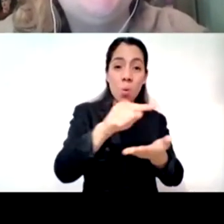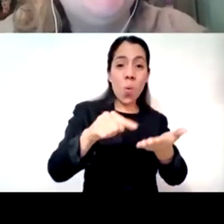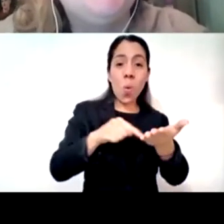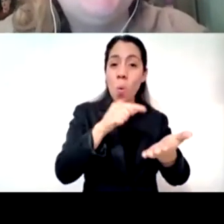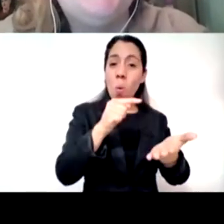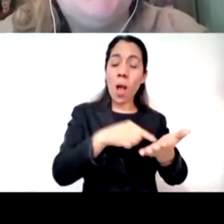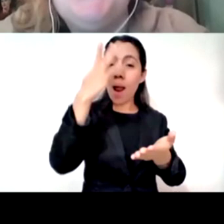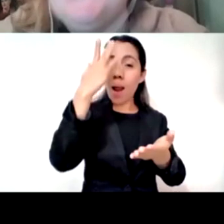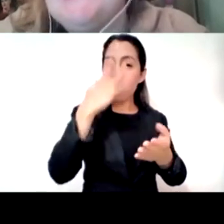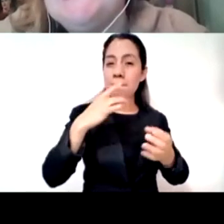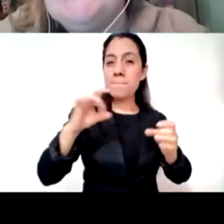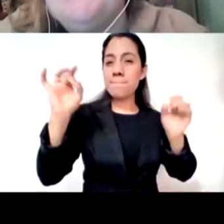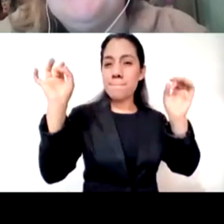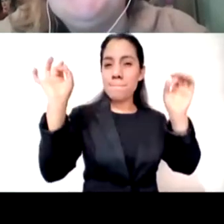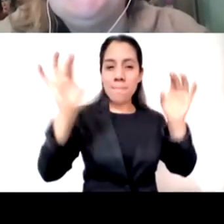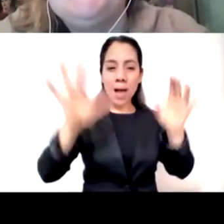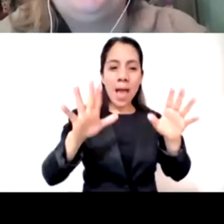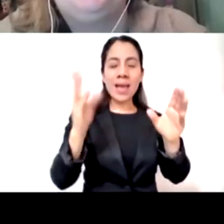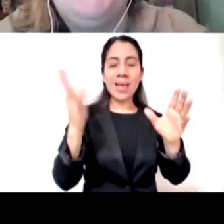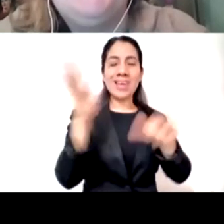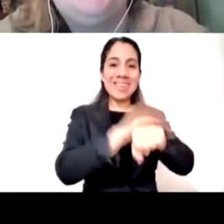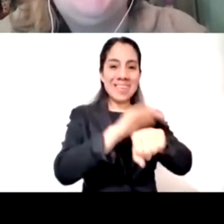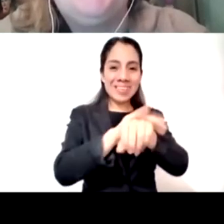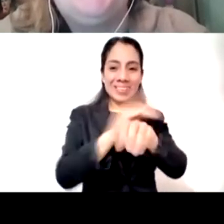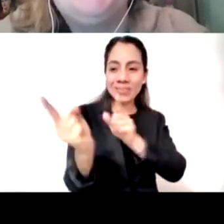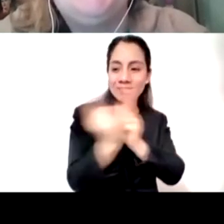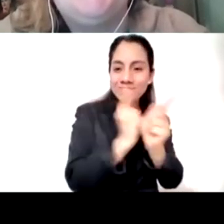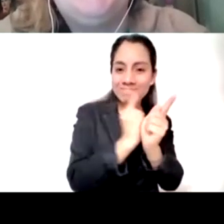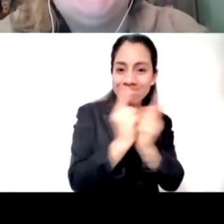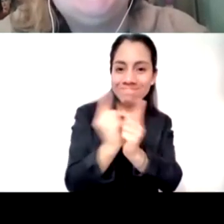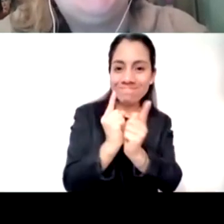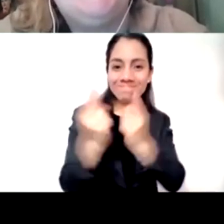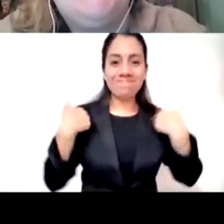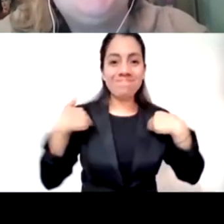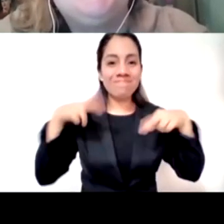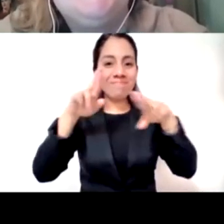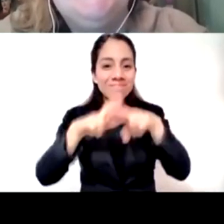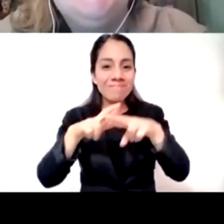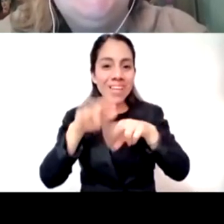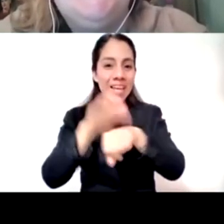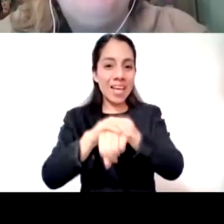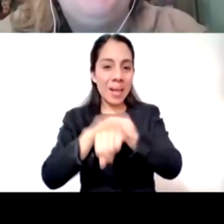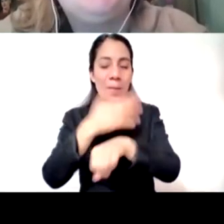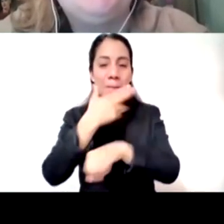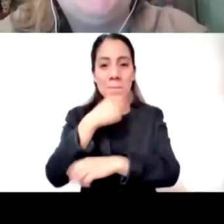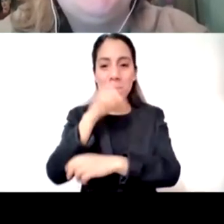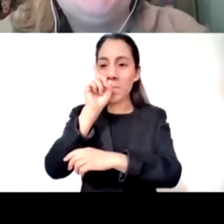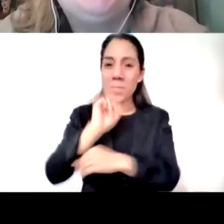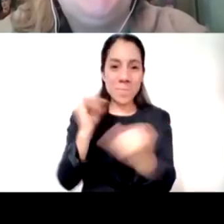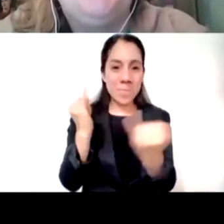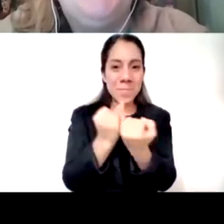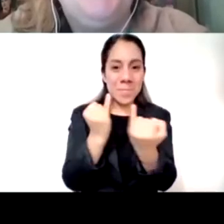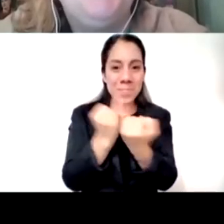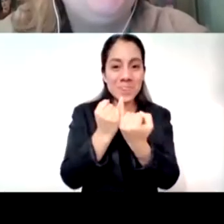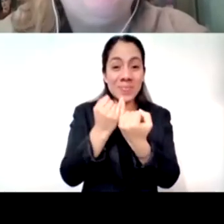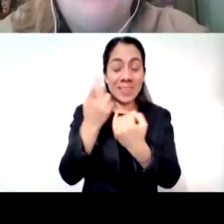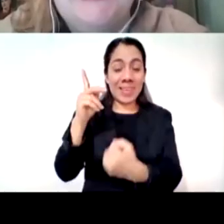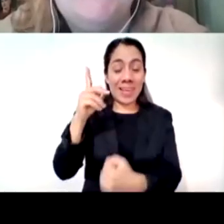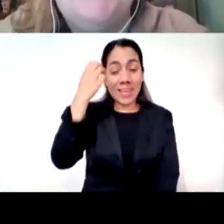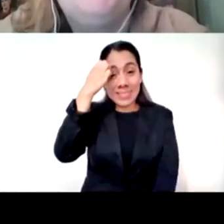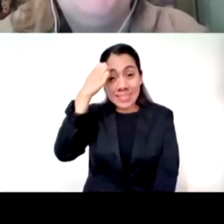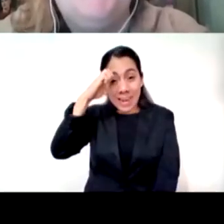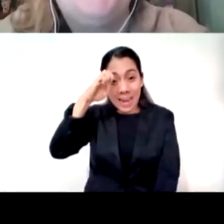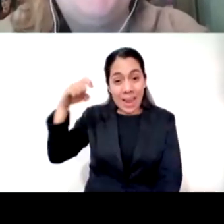queridos que son esos amigos y esas amigas y esos maestros que ustedes tanto han extrañado y es mi oración que eso sea un reencontro